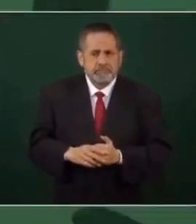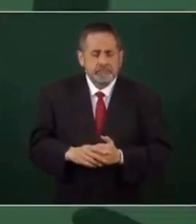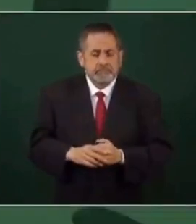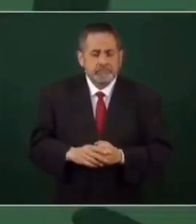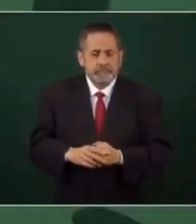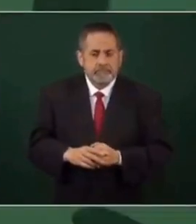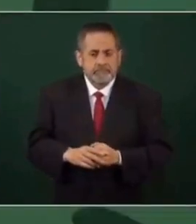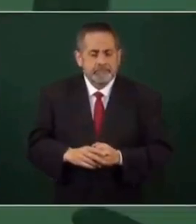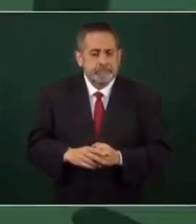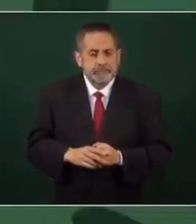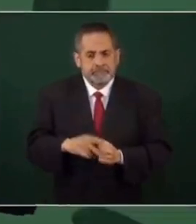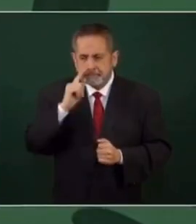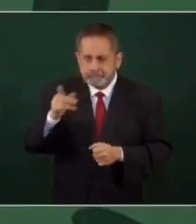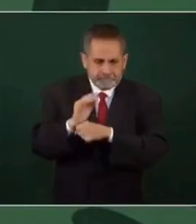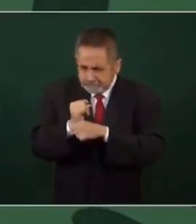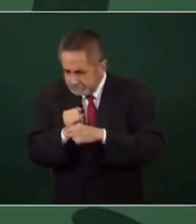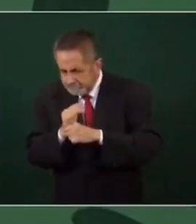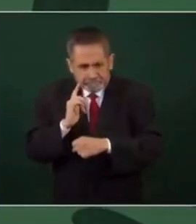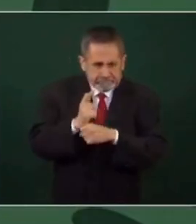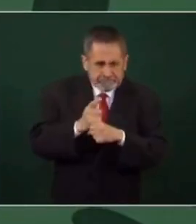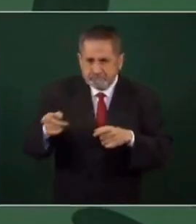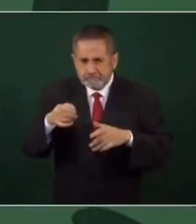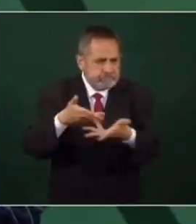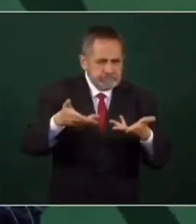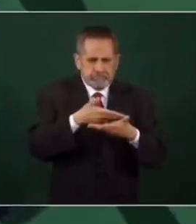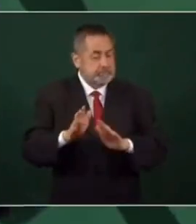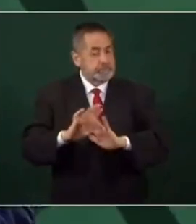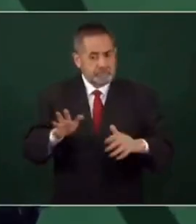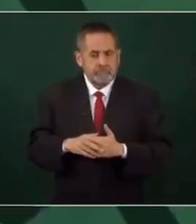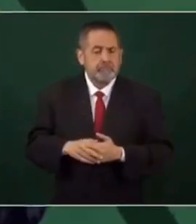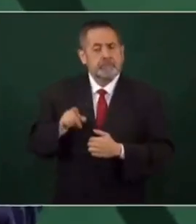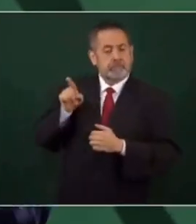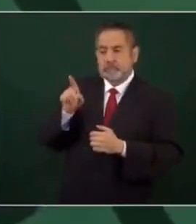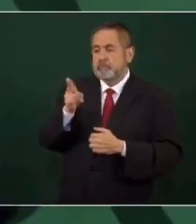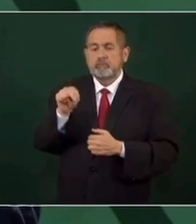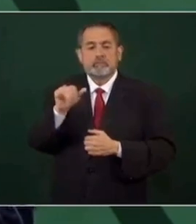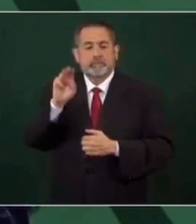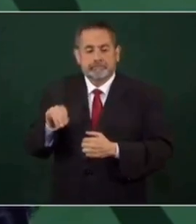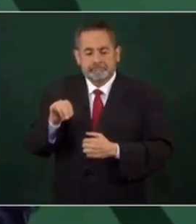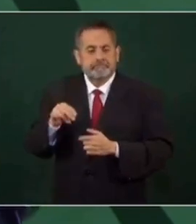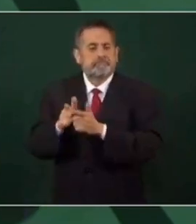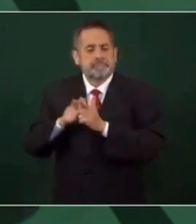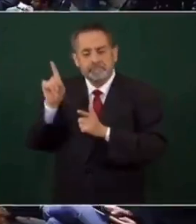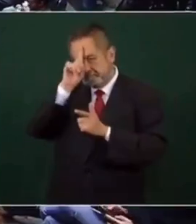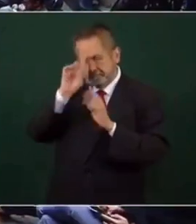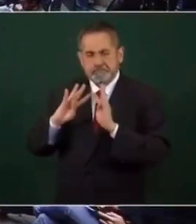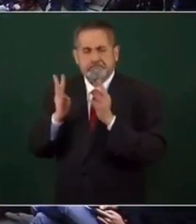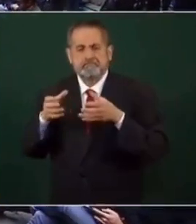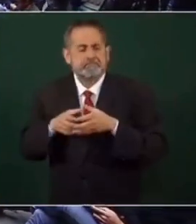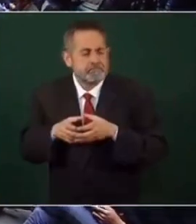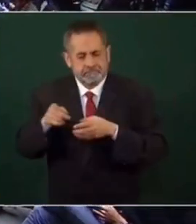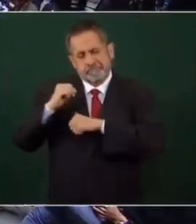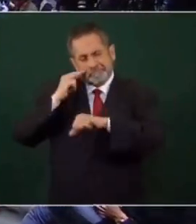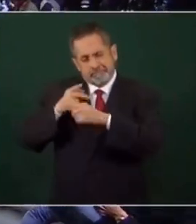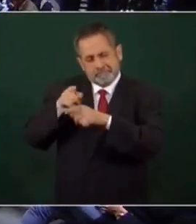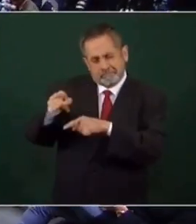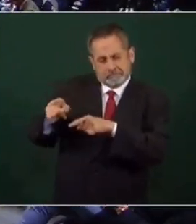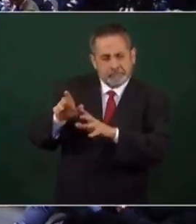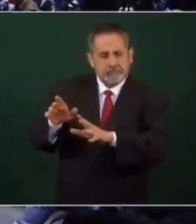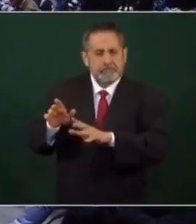llevaron a cabo una investigación y el consejo de la universidad o la instancia